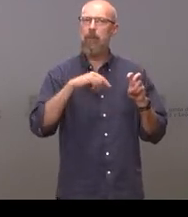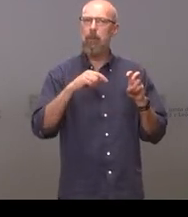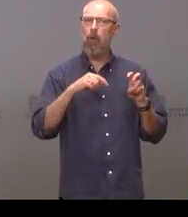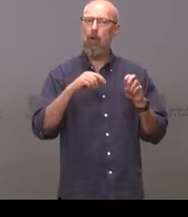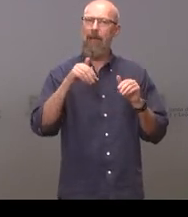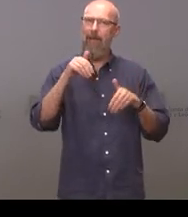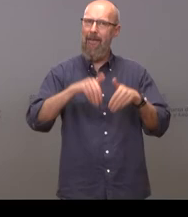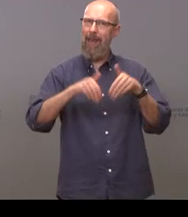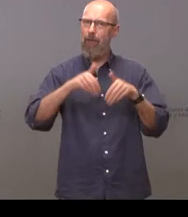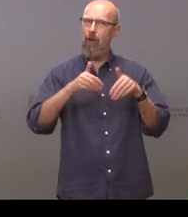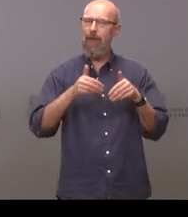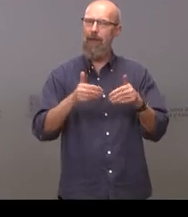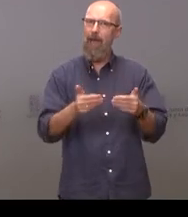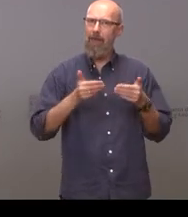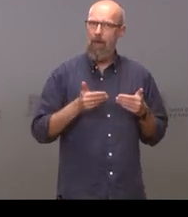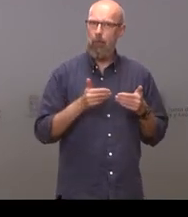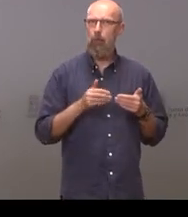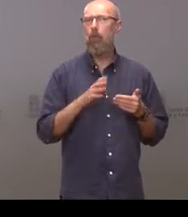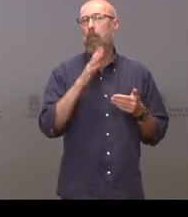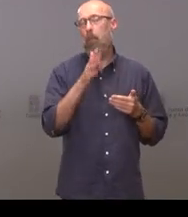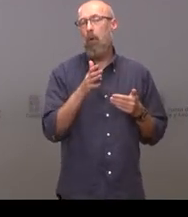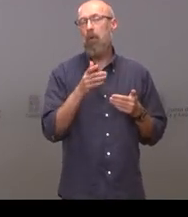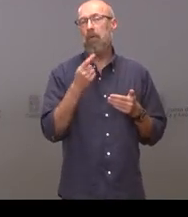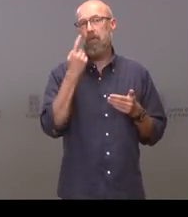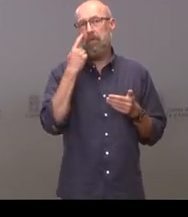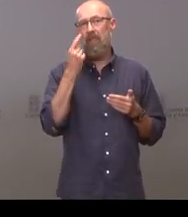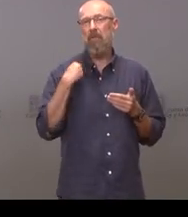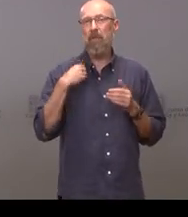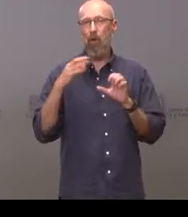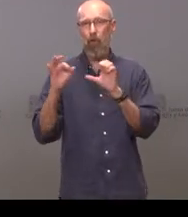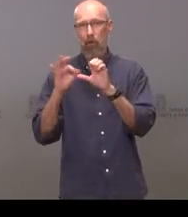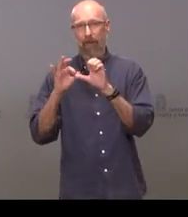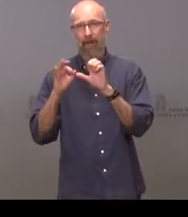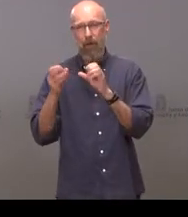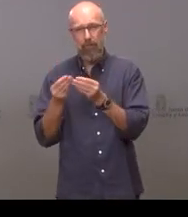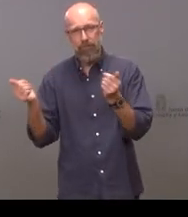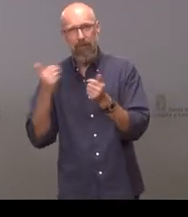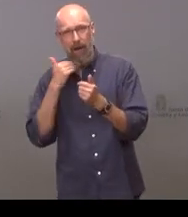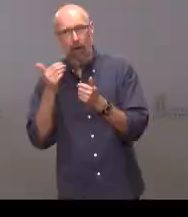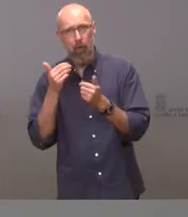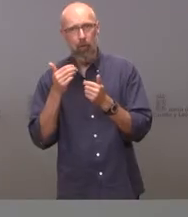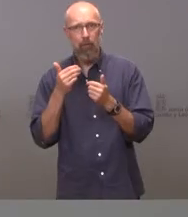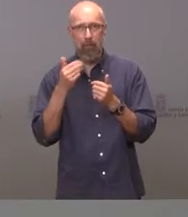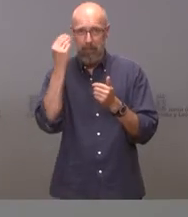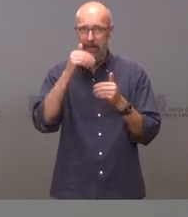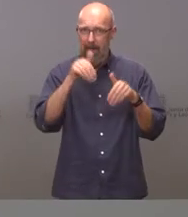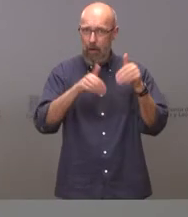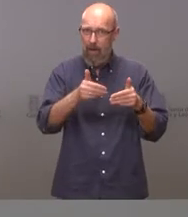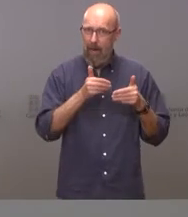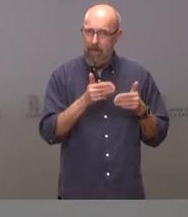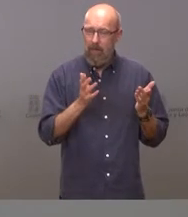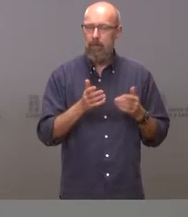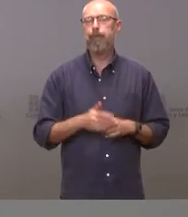por esa supuesta también desintegración de ciudadanos bueno pues de